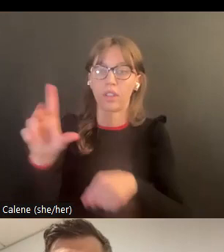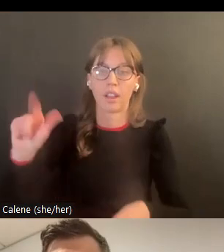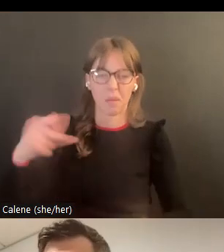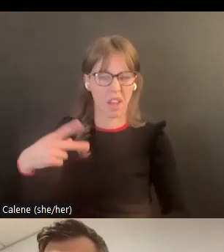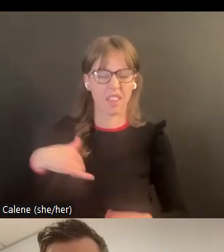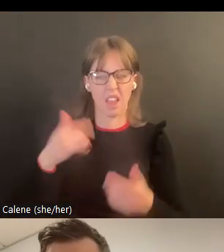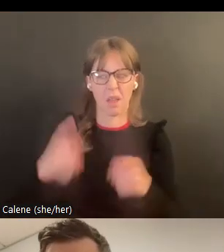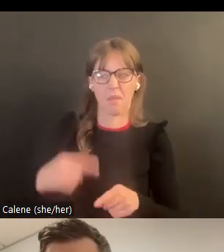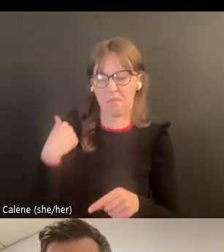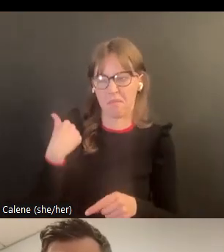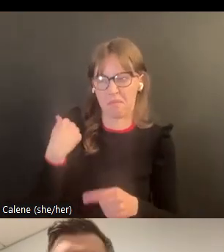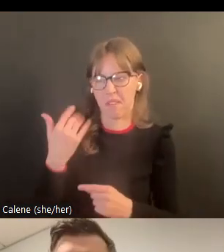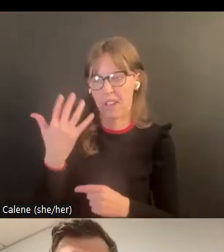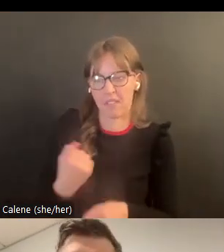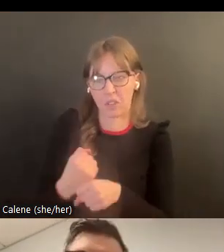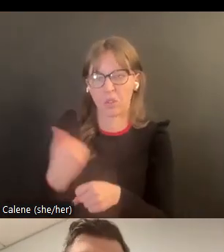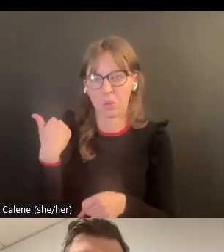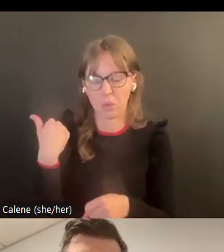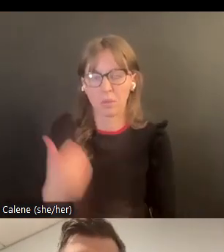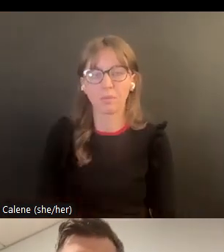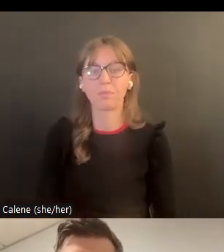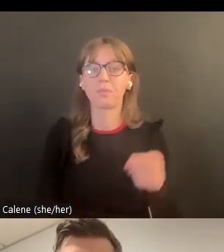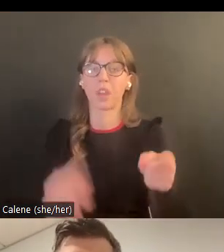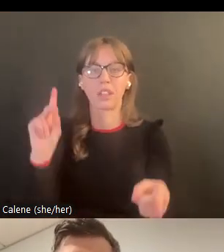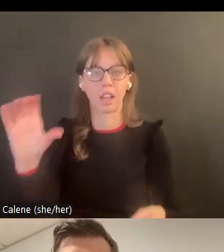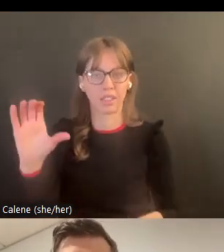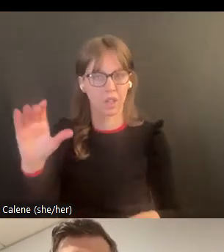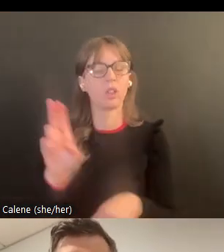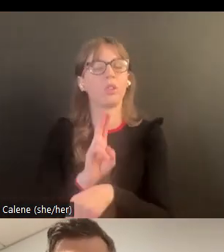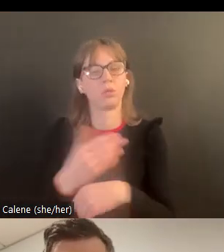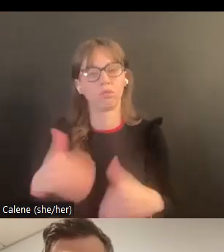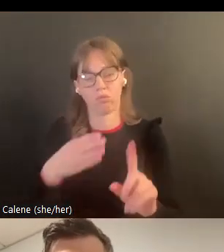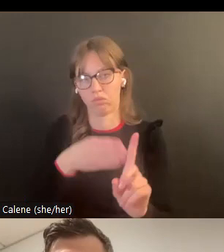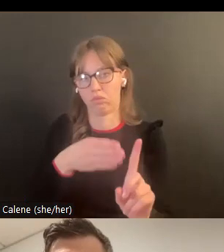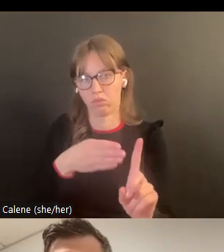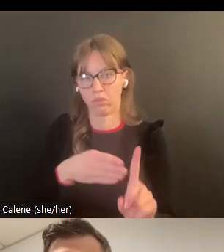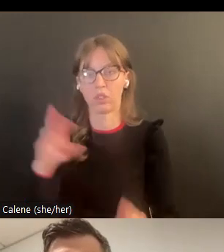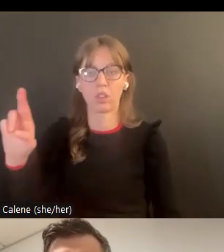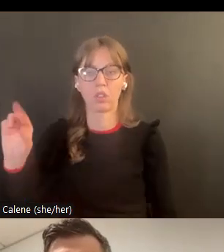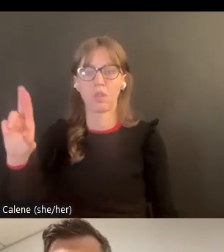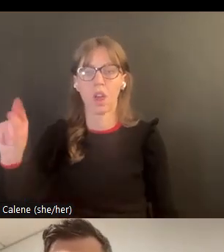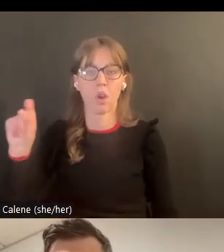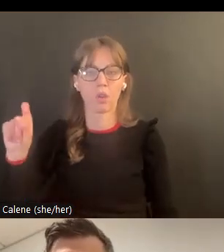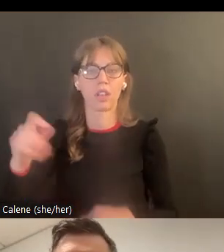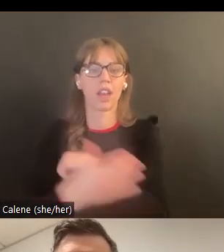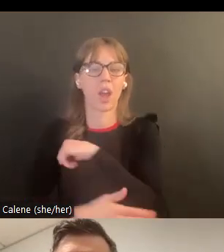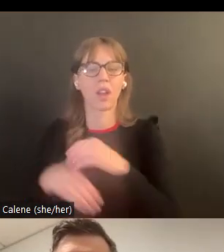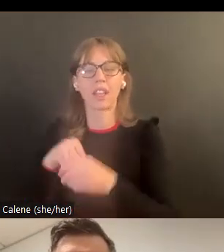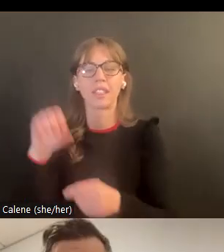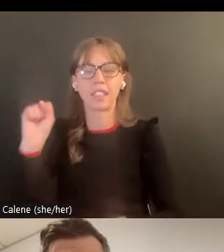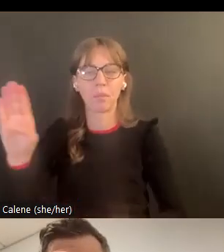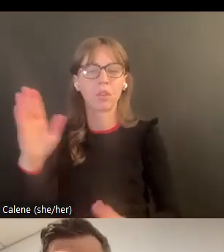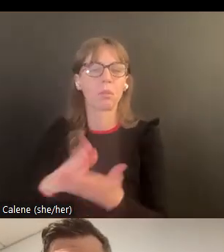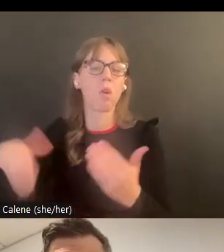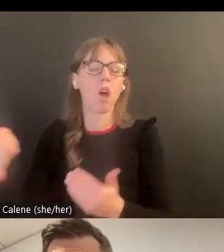condado que fue implementando como piloto en el estado de Colorado y lo que